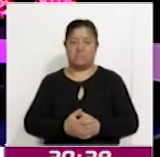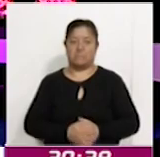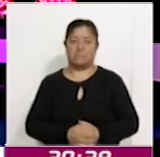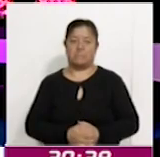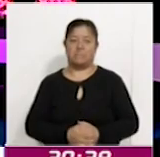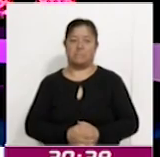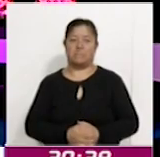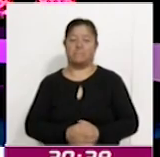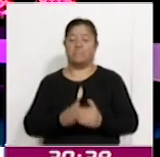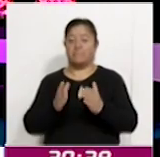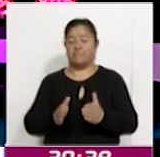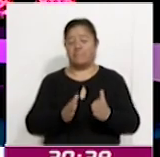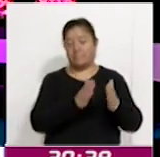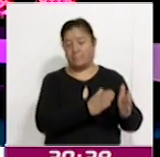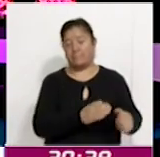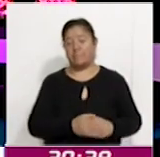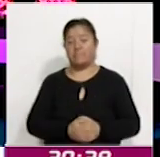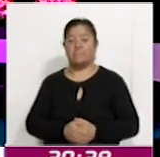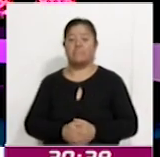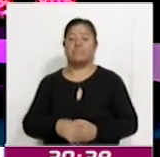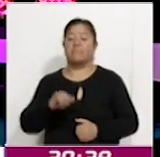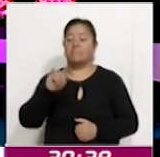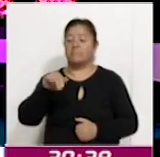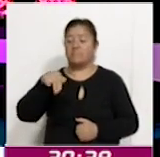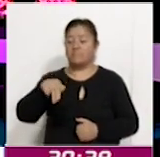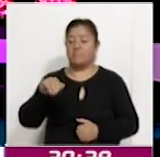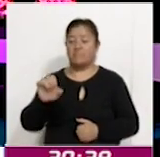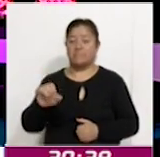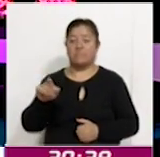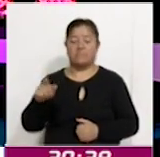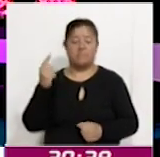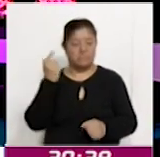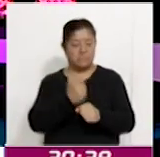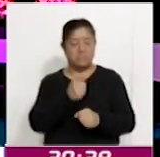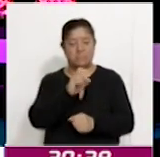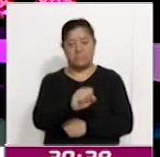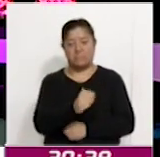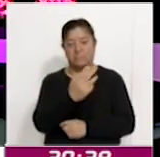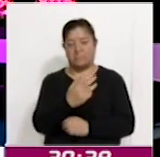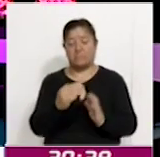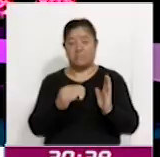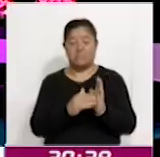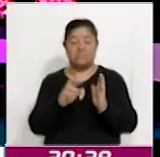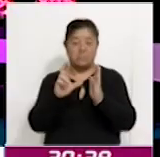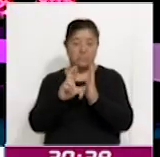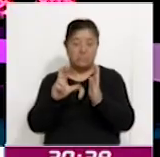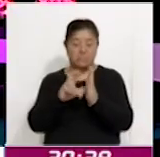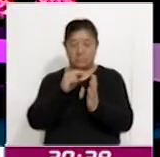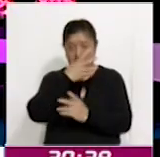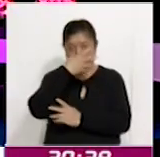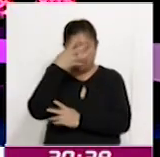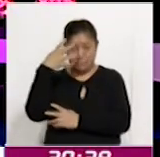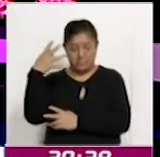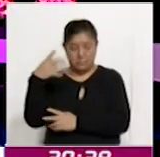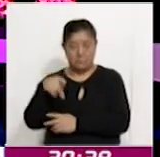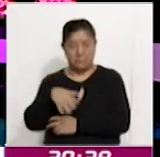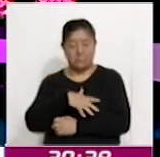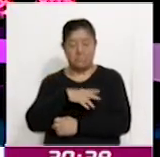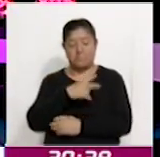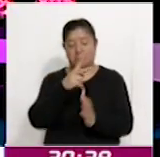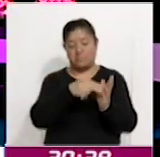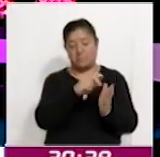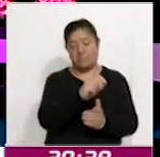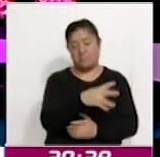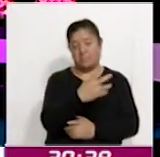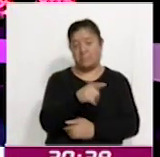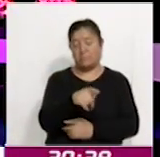En más información, el Instituto Nacional Electoral en Tlaxcala detectó más de 63 mil credenciales de elector emitidas en 2014